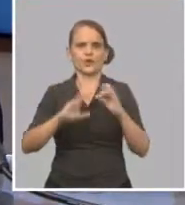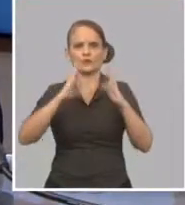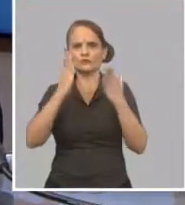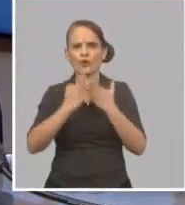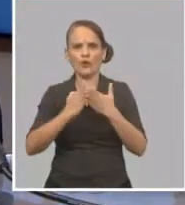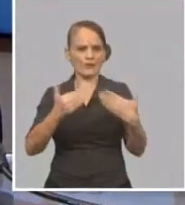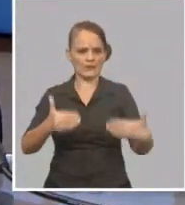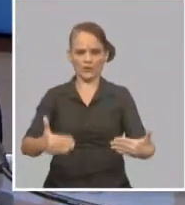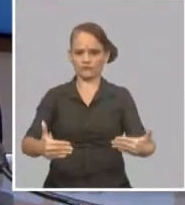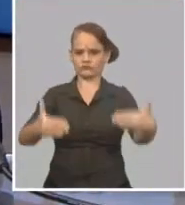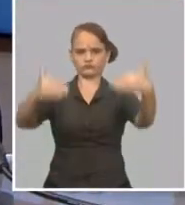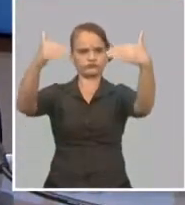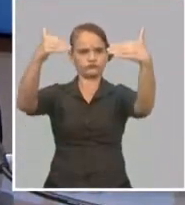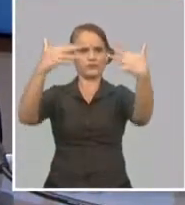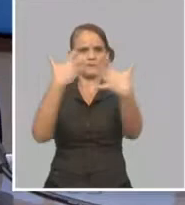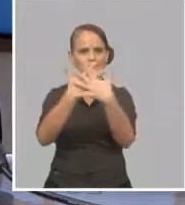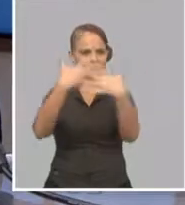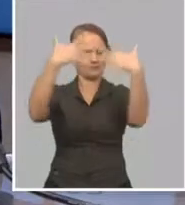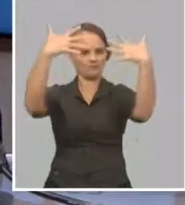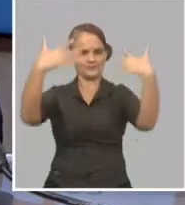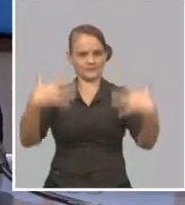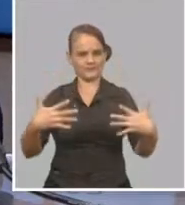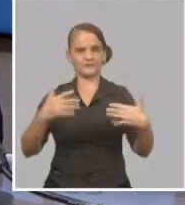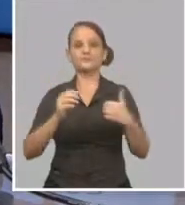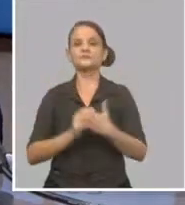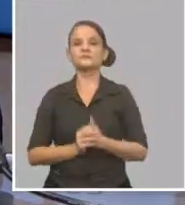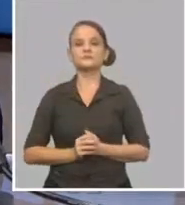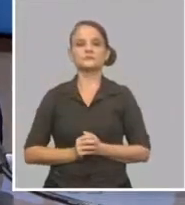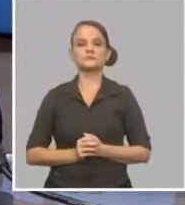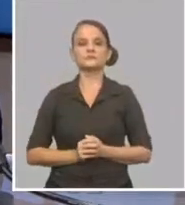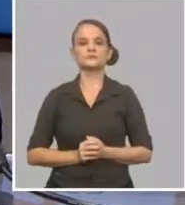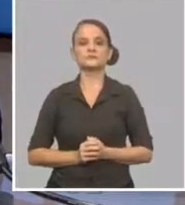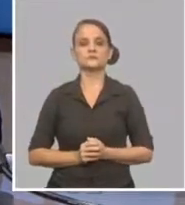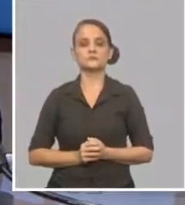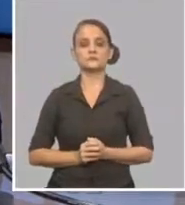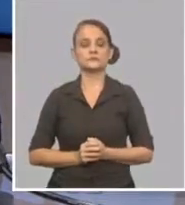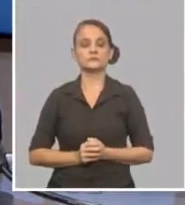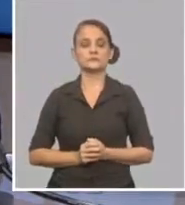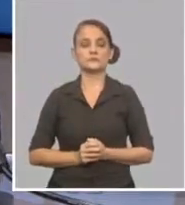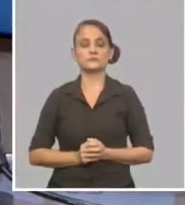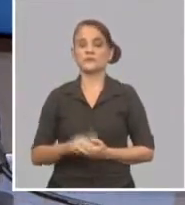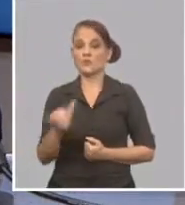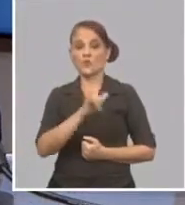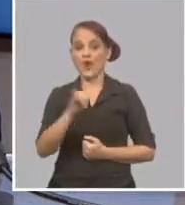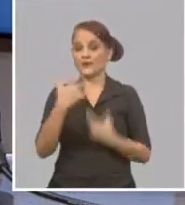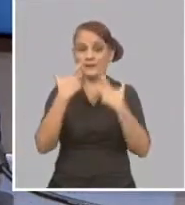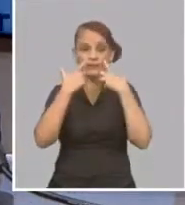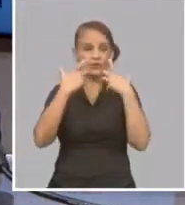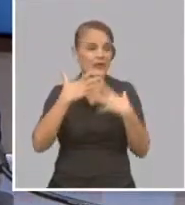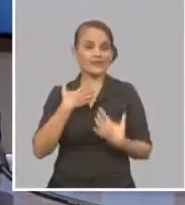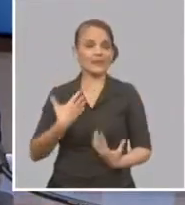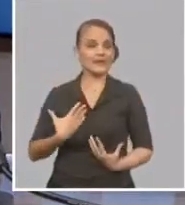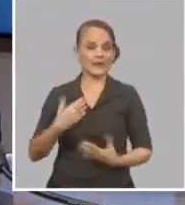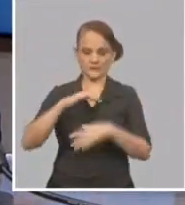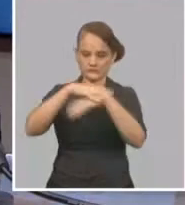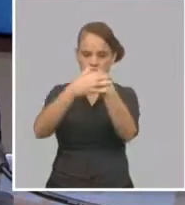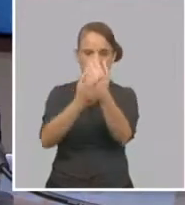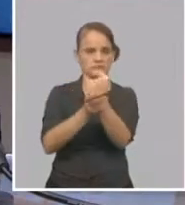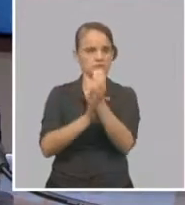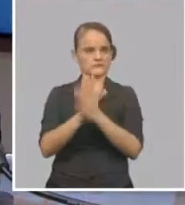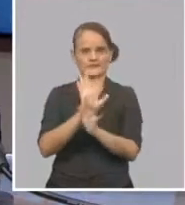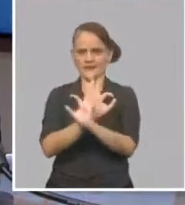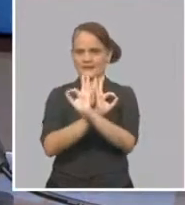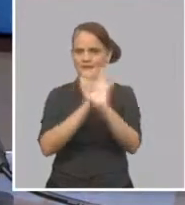barreras de distanciamiento físico y muy muy importante es la desinfección de